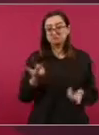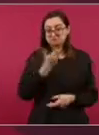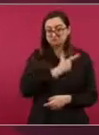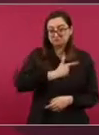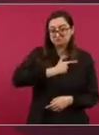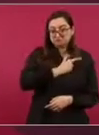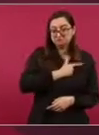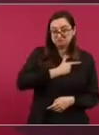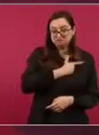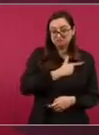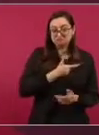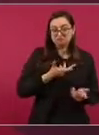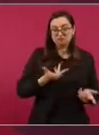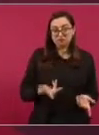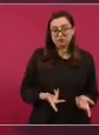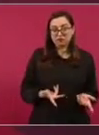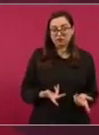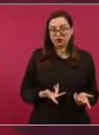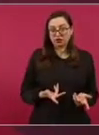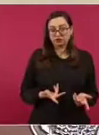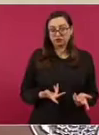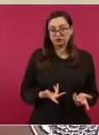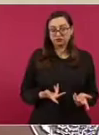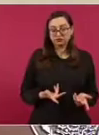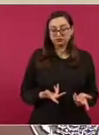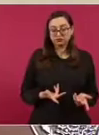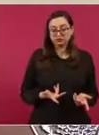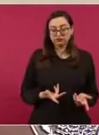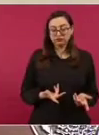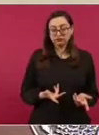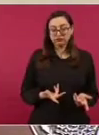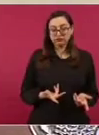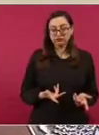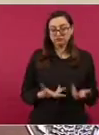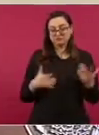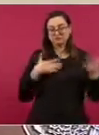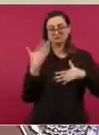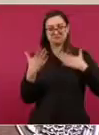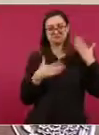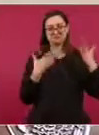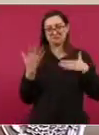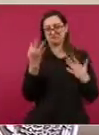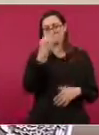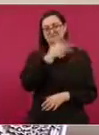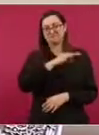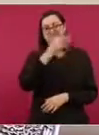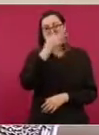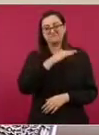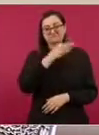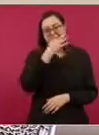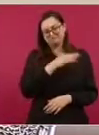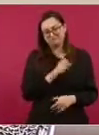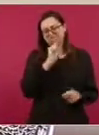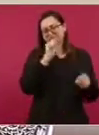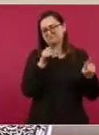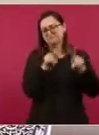es su disfrute. Es un derecho.